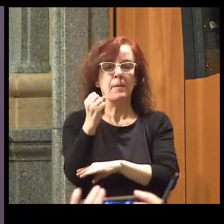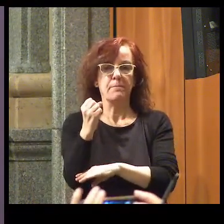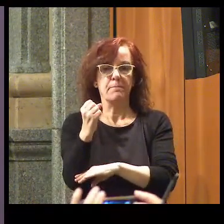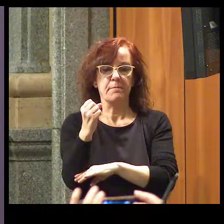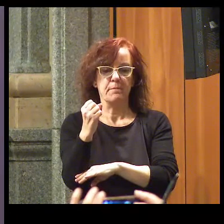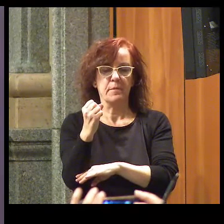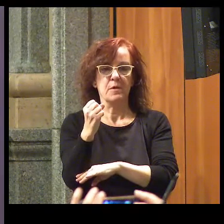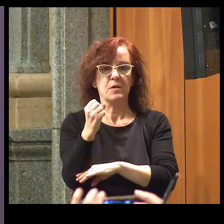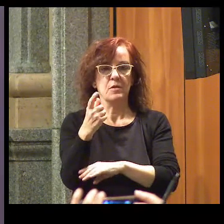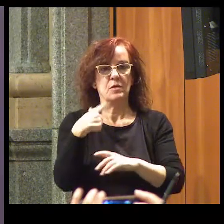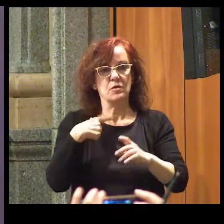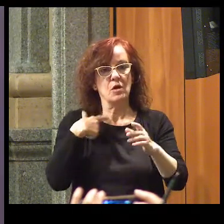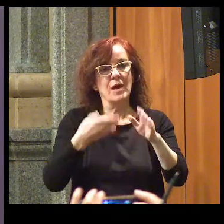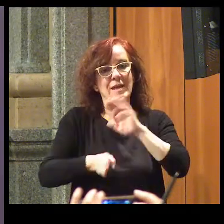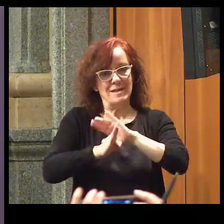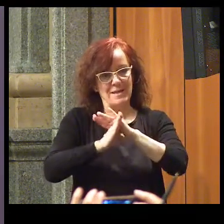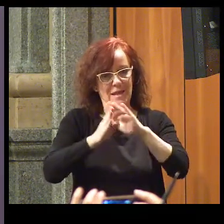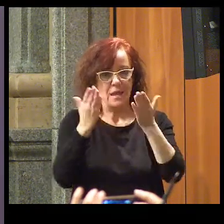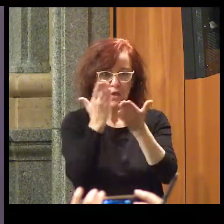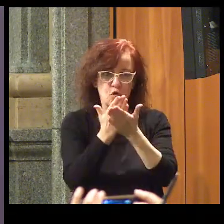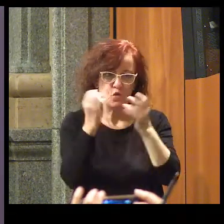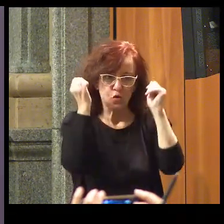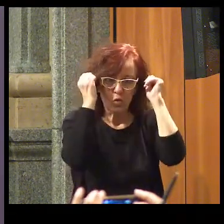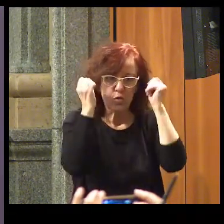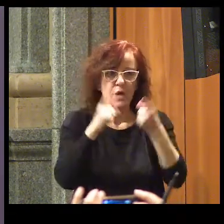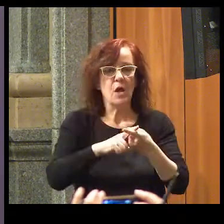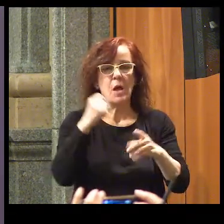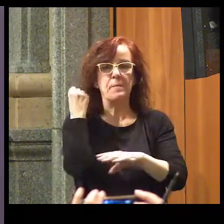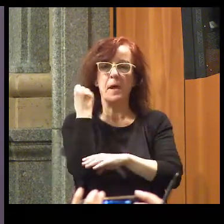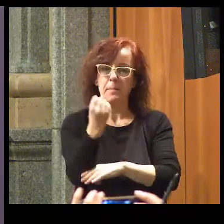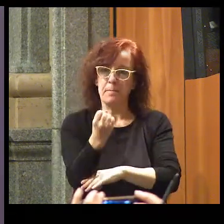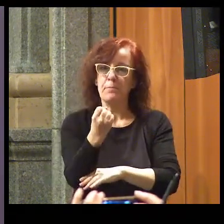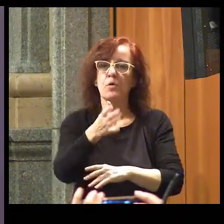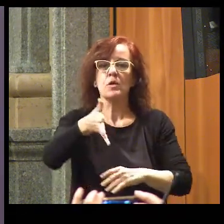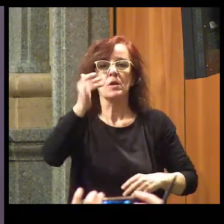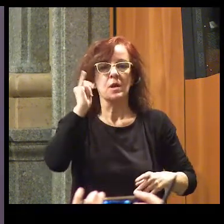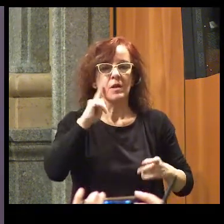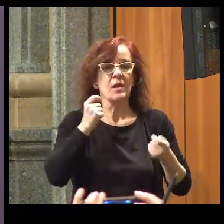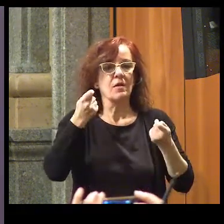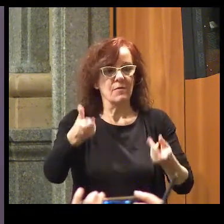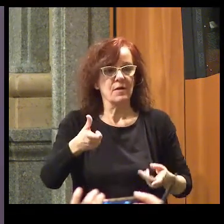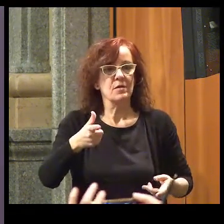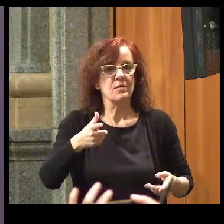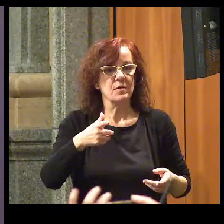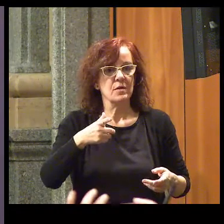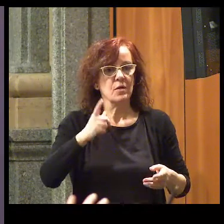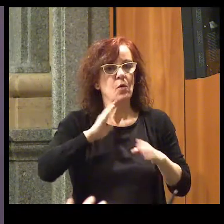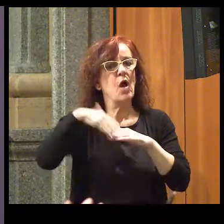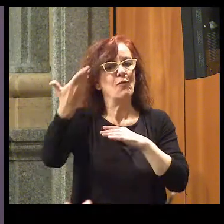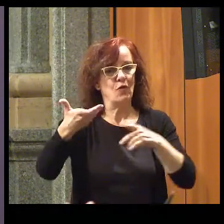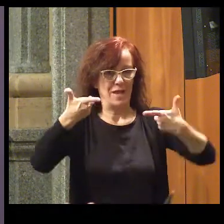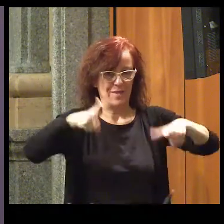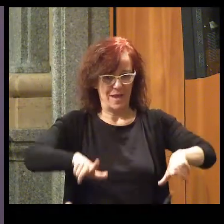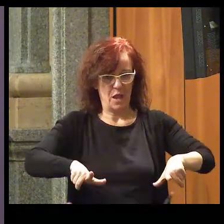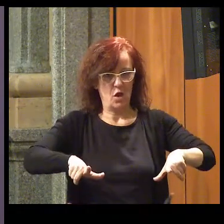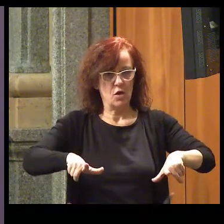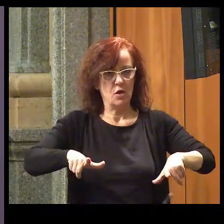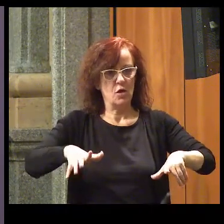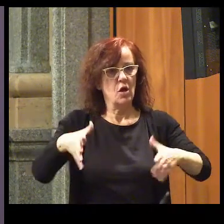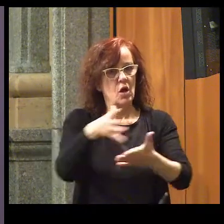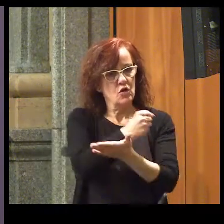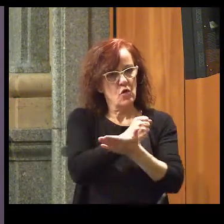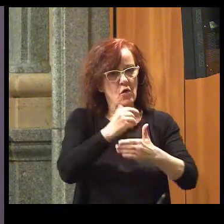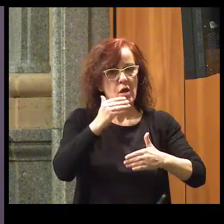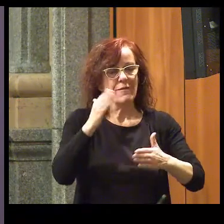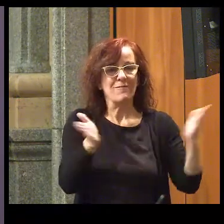nos ayudan a seguir estudiando. Los apoyos también se tienen que dar fuera del aula, en todos los espacios